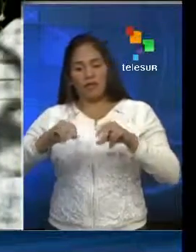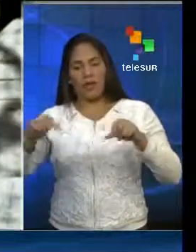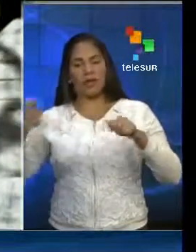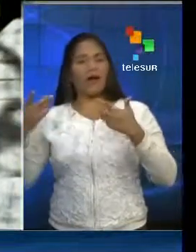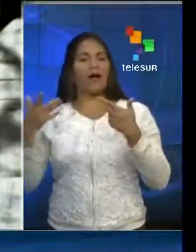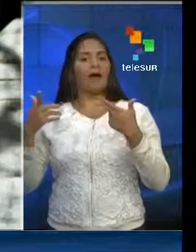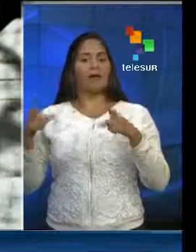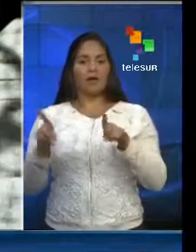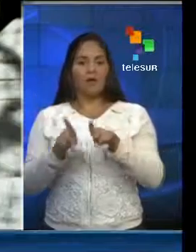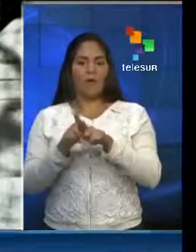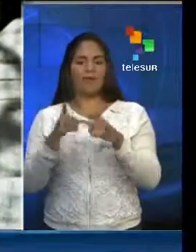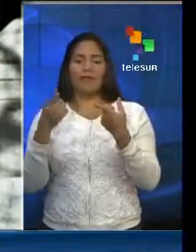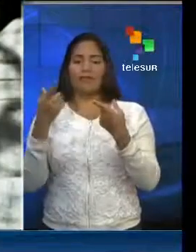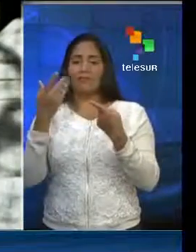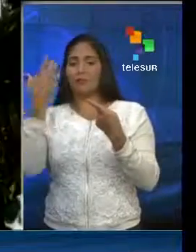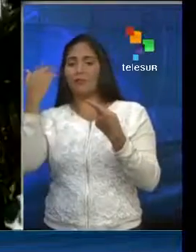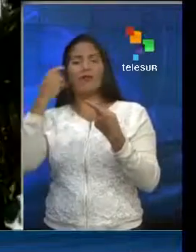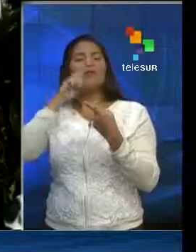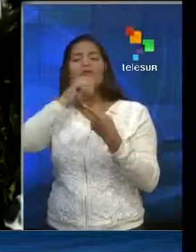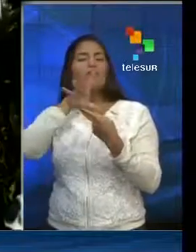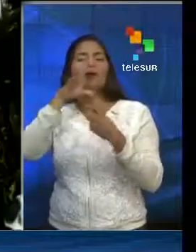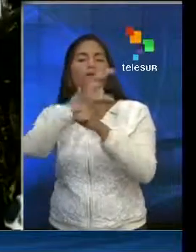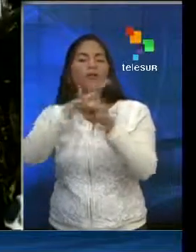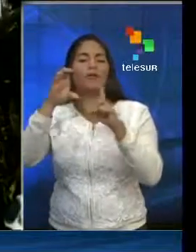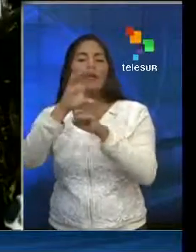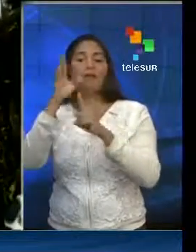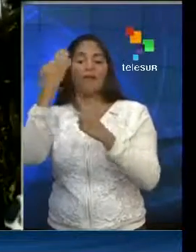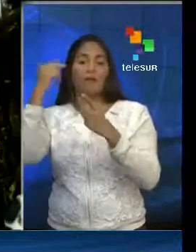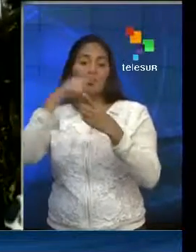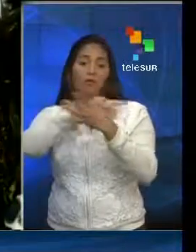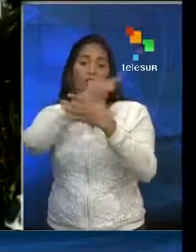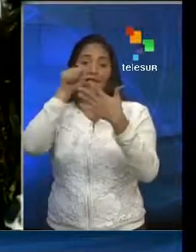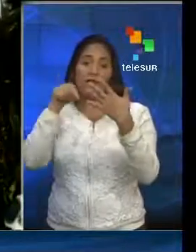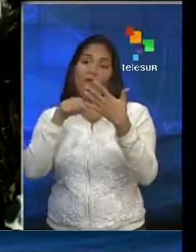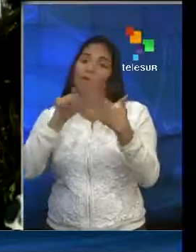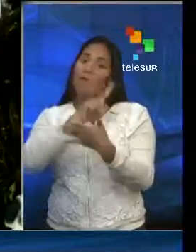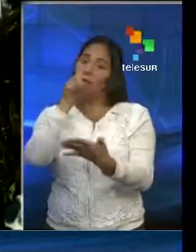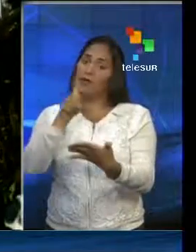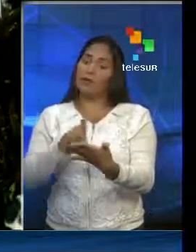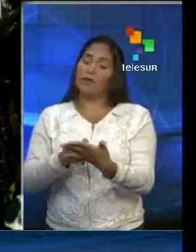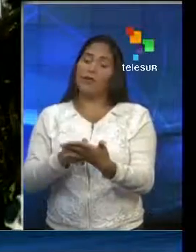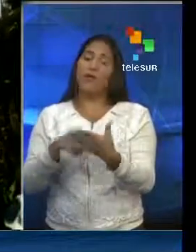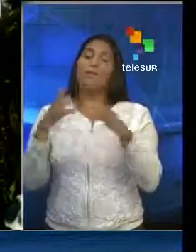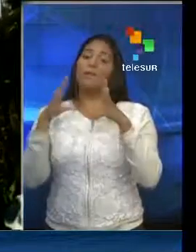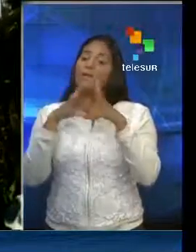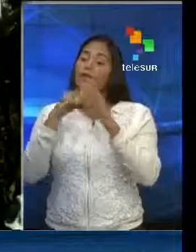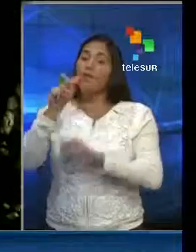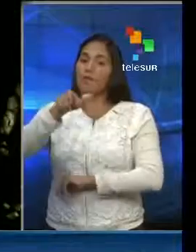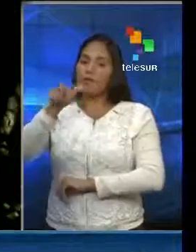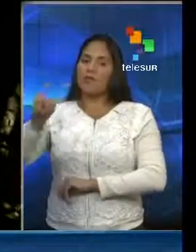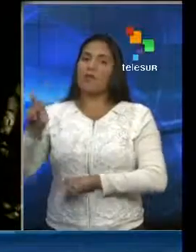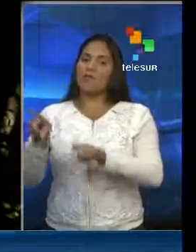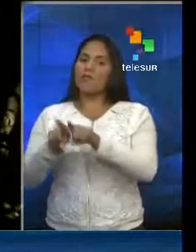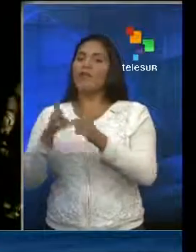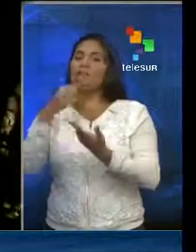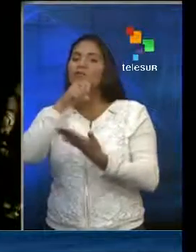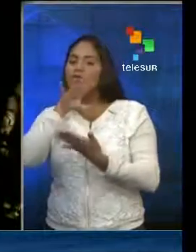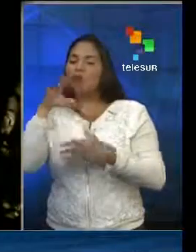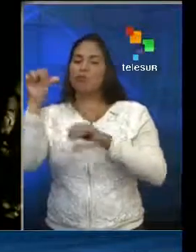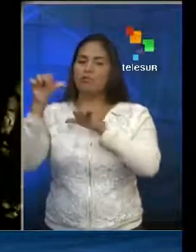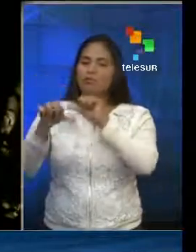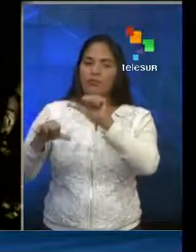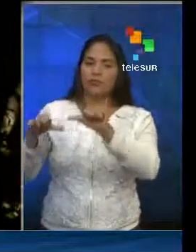como la griega, la bizantina, la rumana o la islámica. Todas han dejado sus huellas a través de